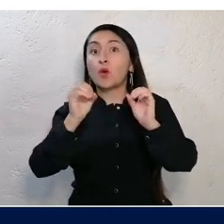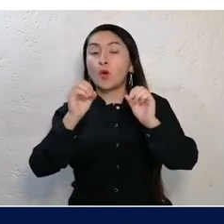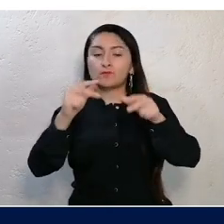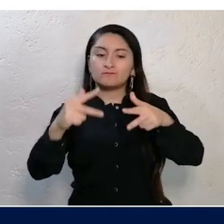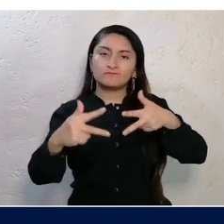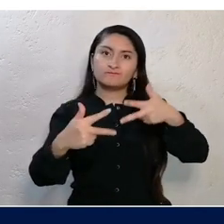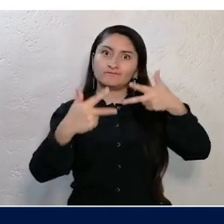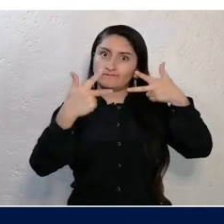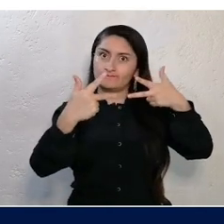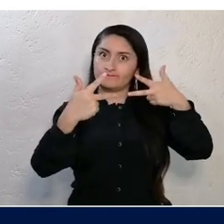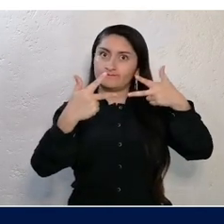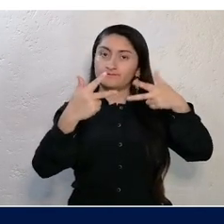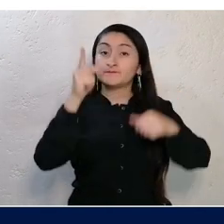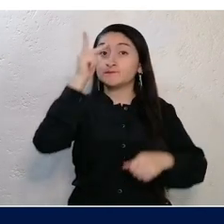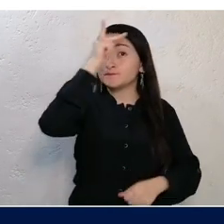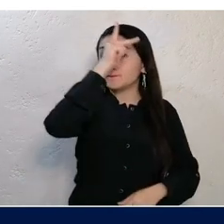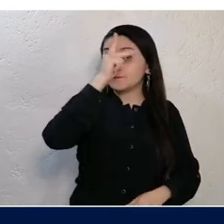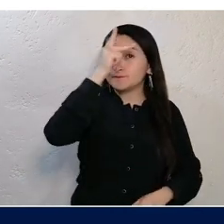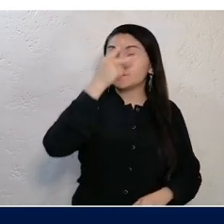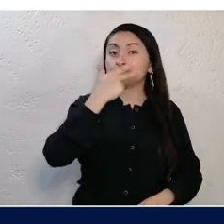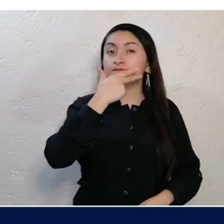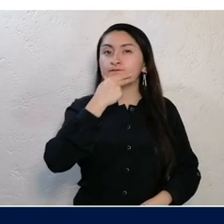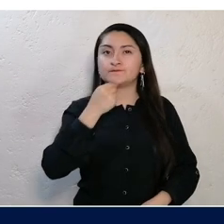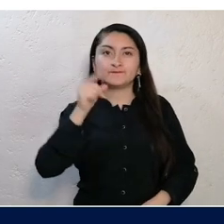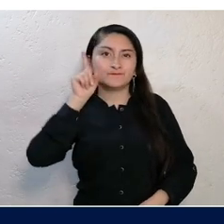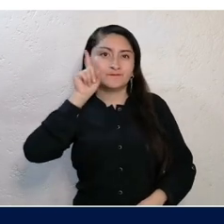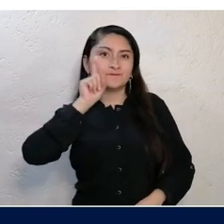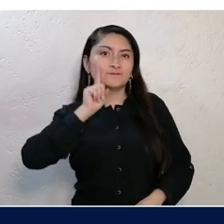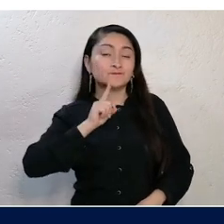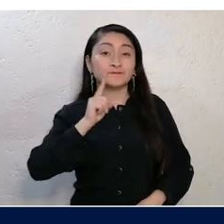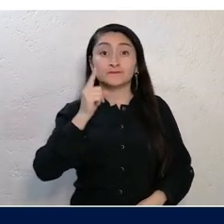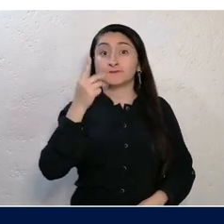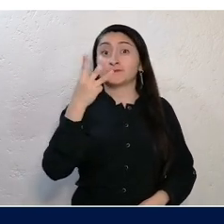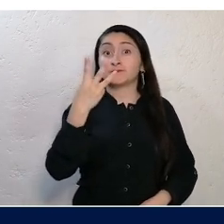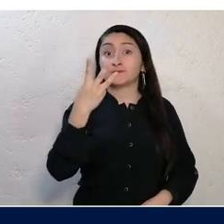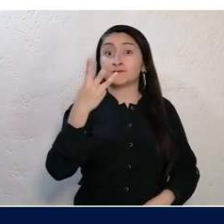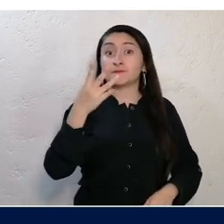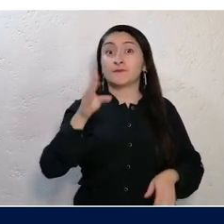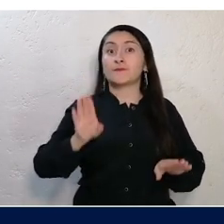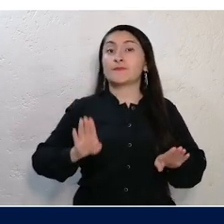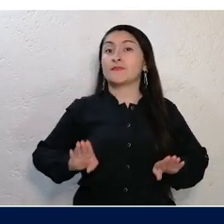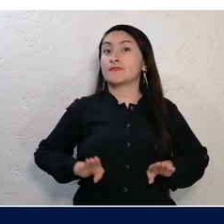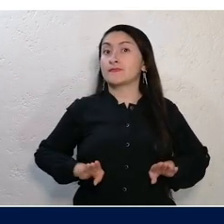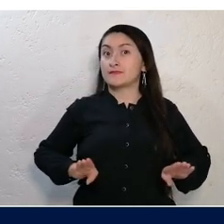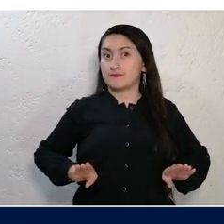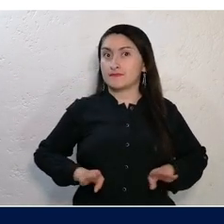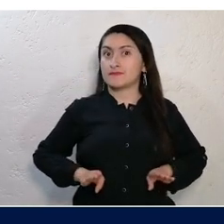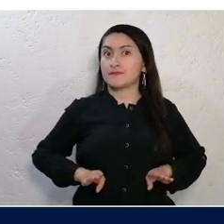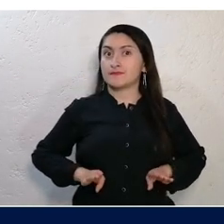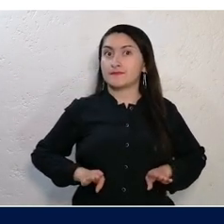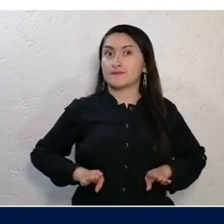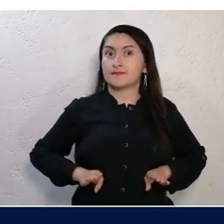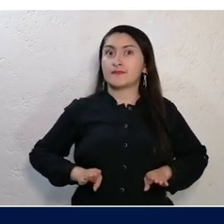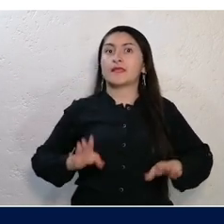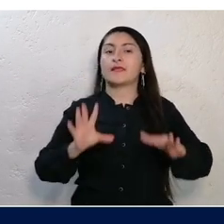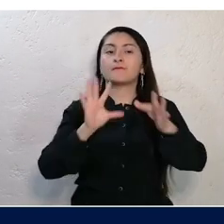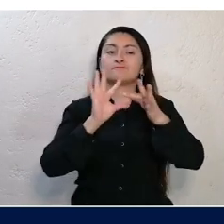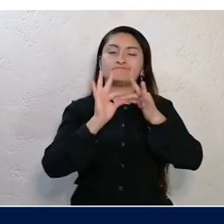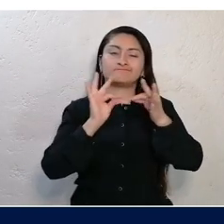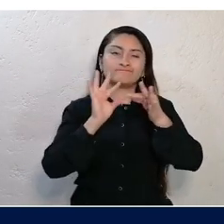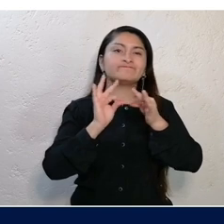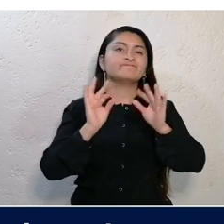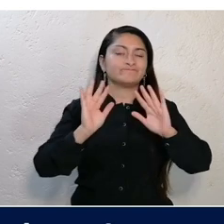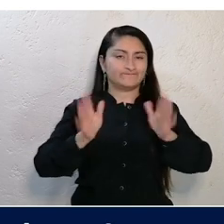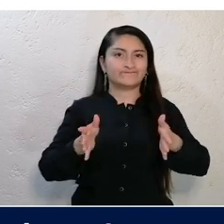aplicación se refiere a los diferentes espacios físicos y virtuales en los que los psicólogos y las